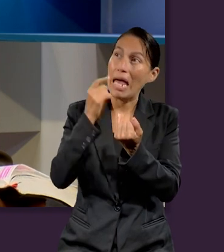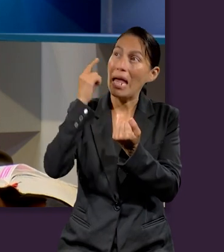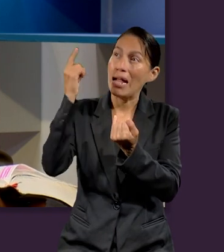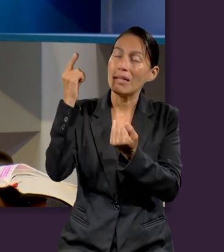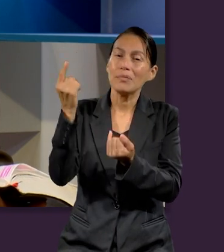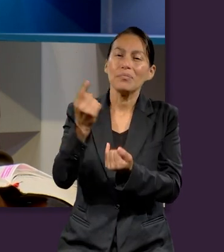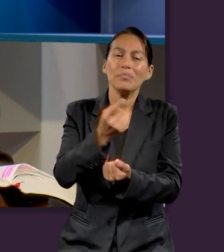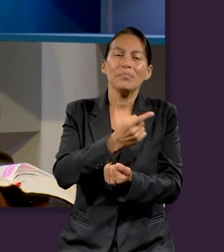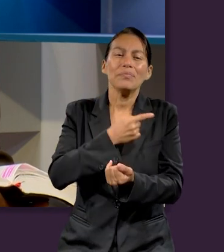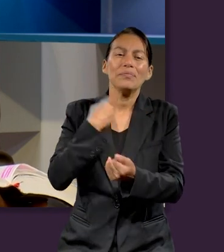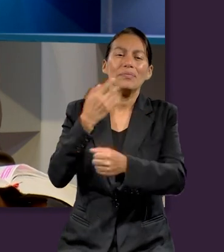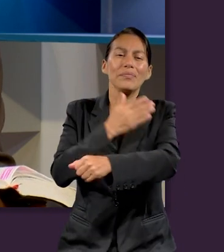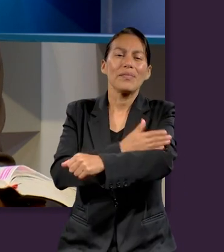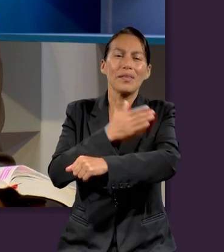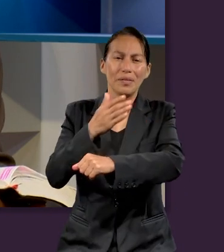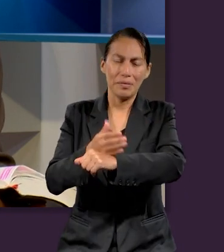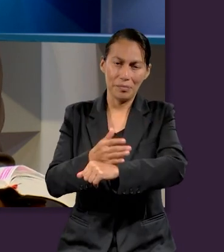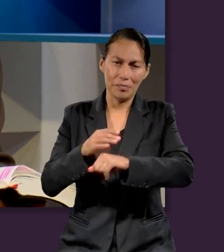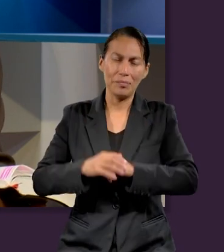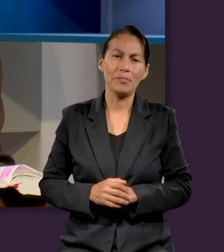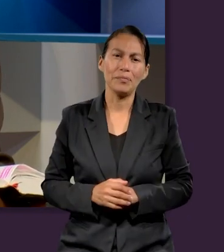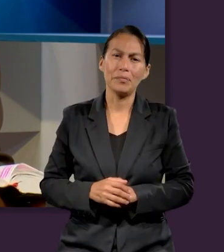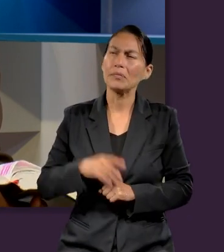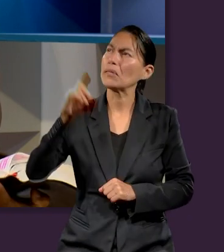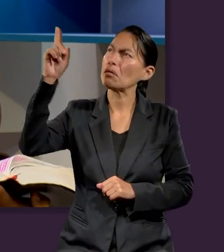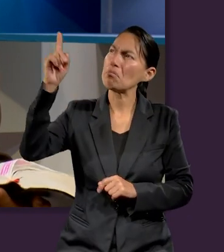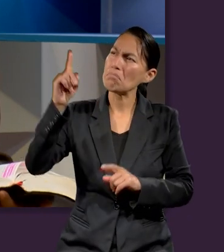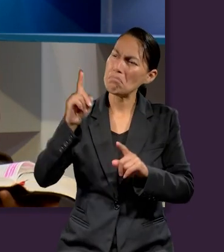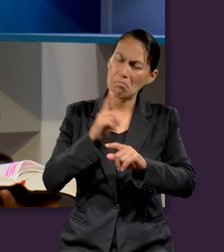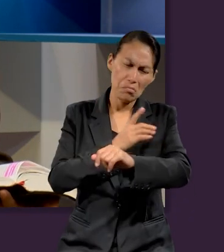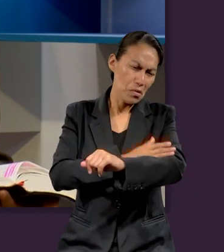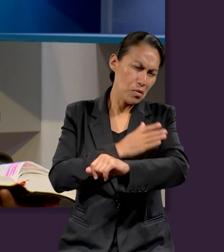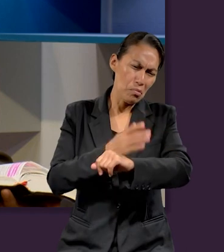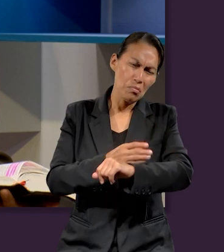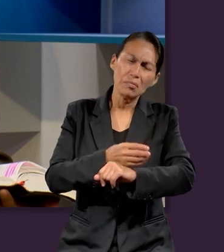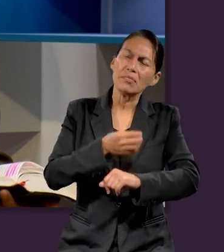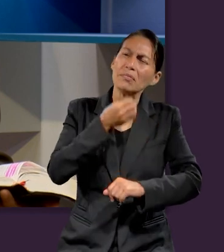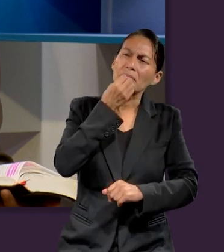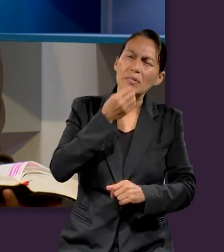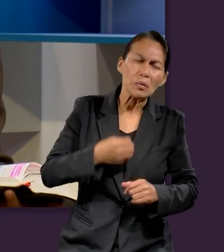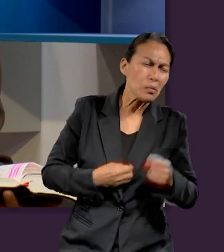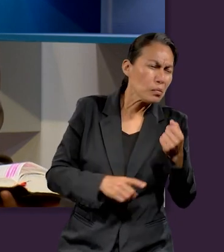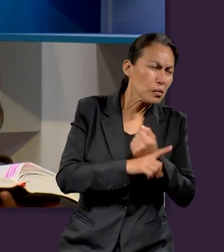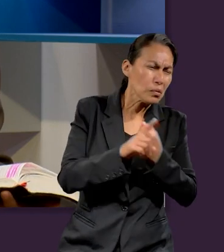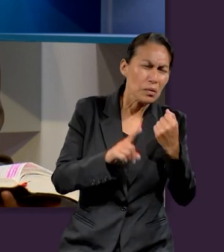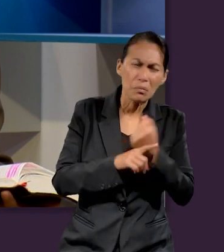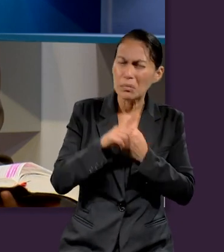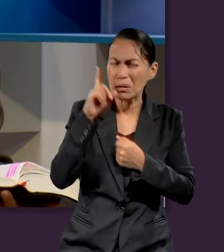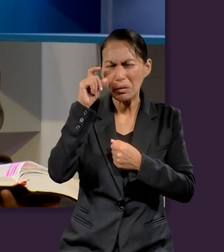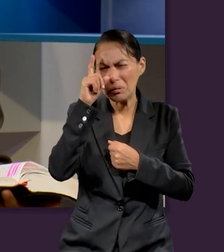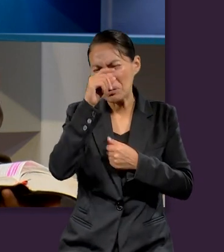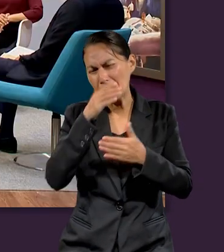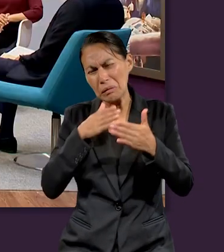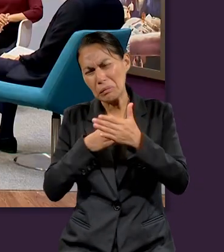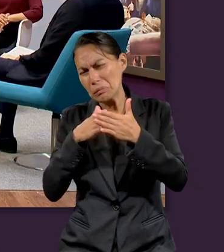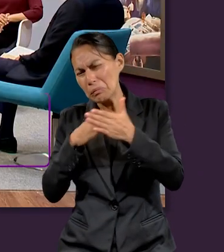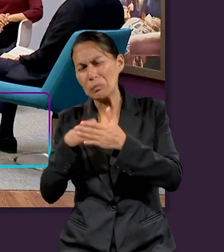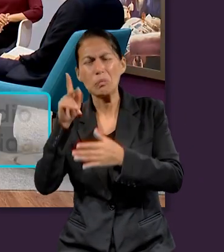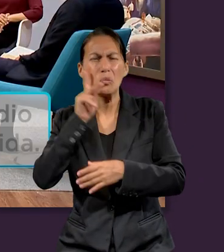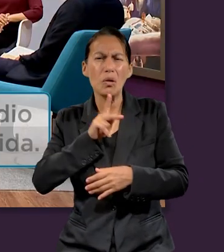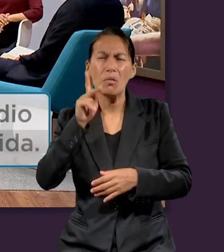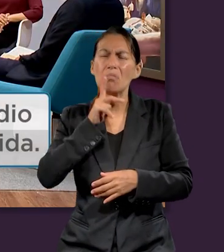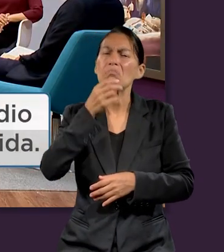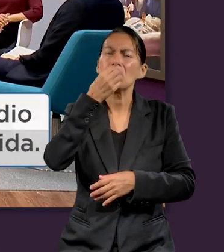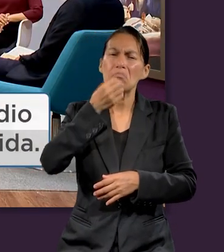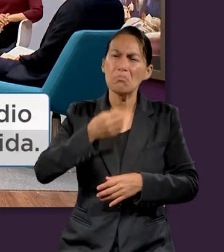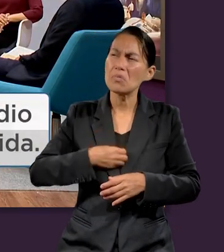es nuestro compañero, que nos acompaña en medio de los desafíos, en medio de las